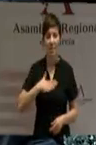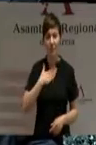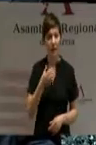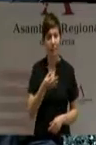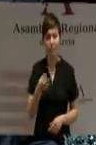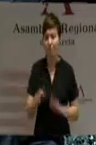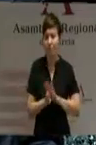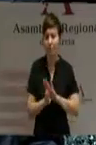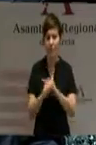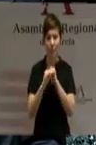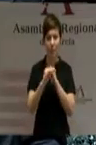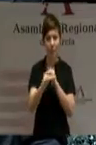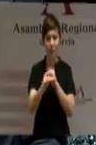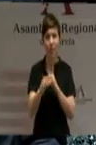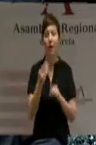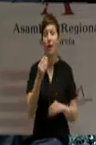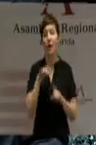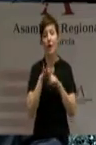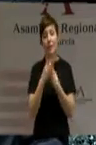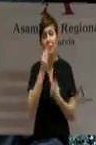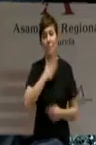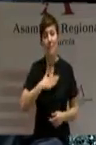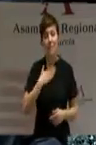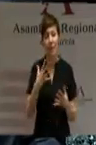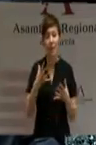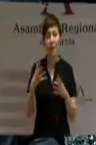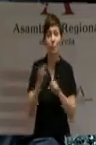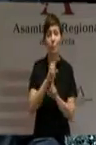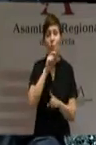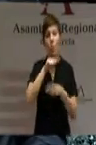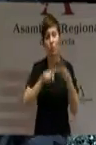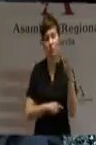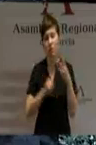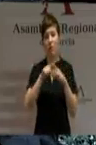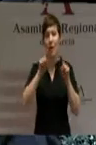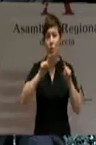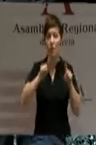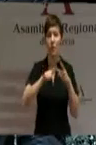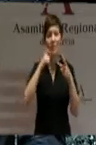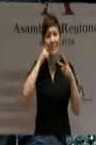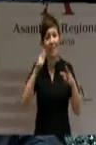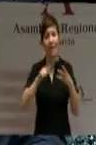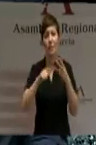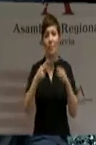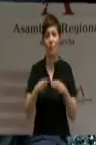soportes esenciales, la educación, la sanidad y las políticas sociales.